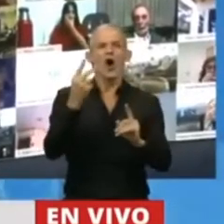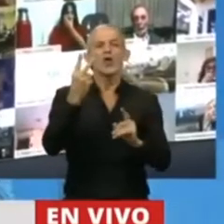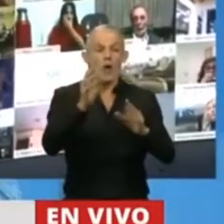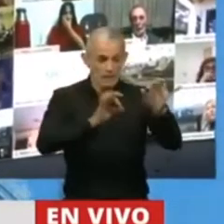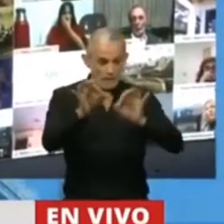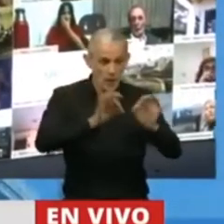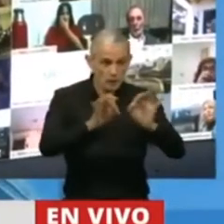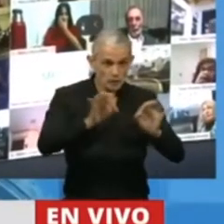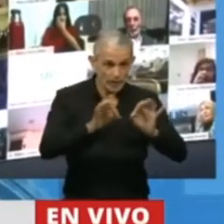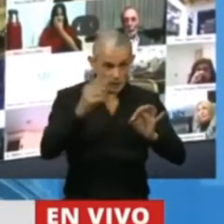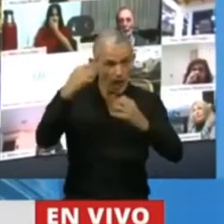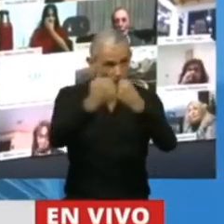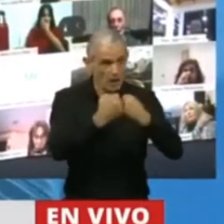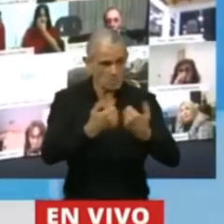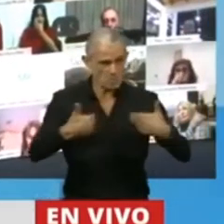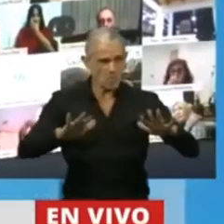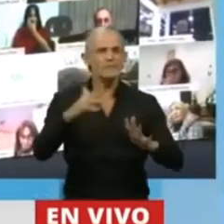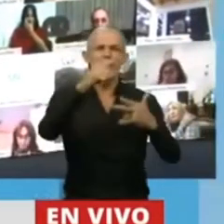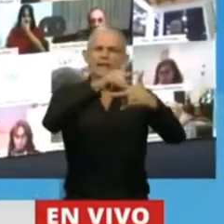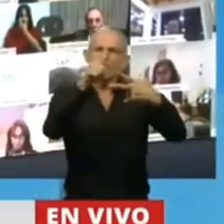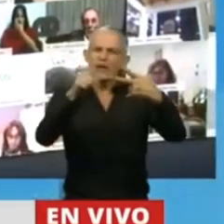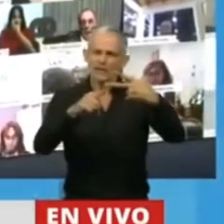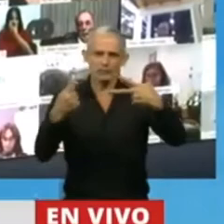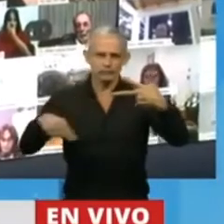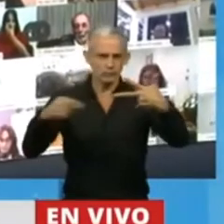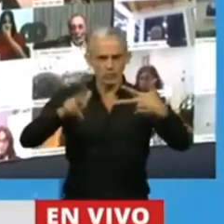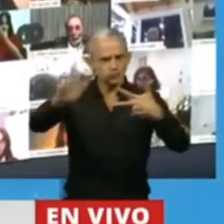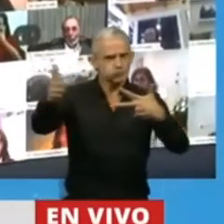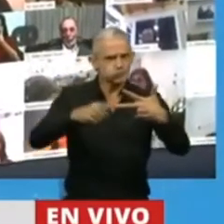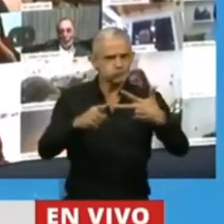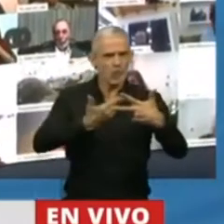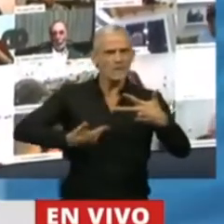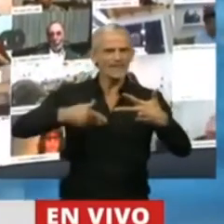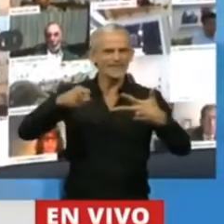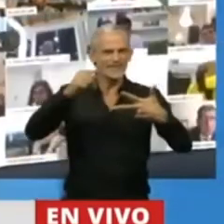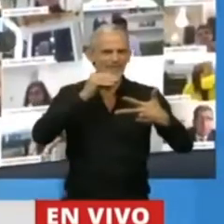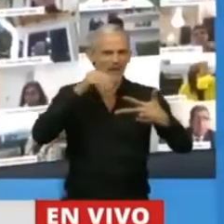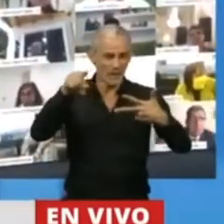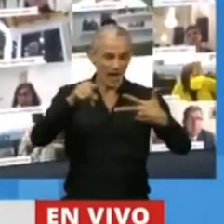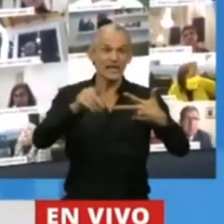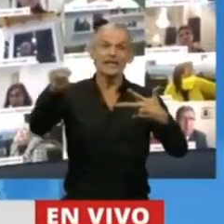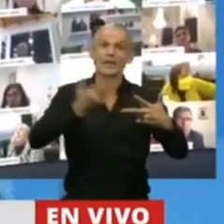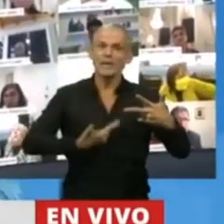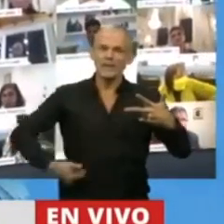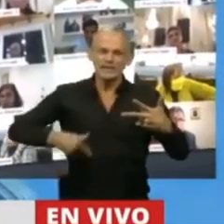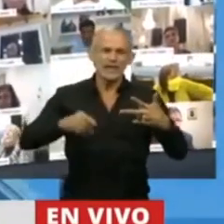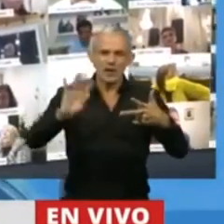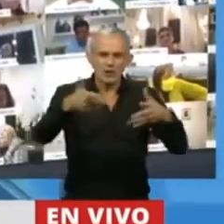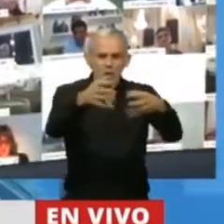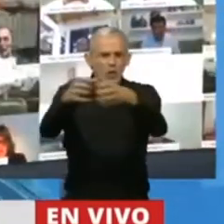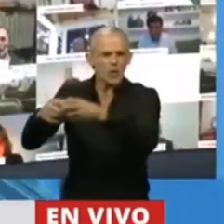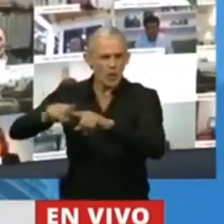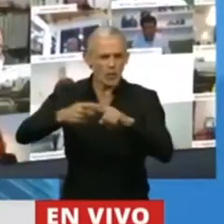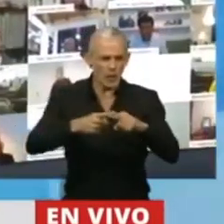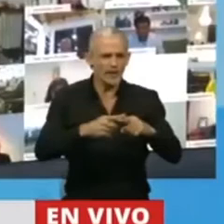aprobando de común acuerdo. Hay tres cosas que se lo hemos dicho al Presidente. Se lo digo al Presidente de la Cámara y a los Presidentes del resto de los bloques